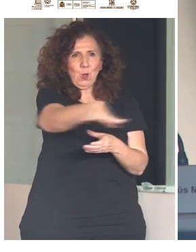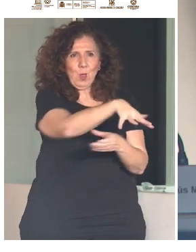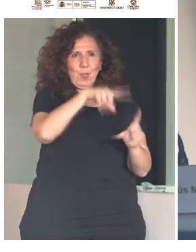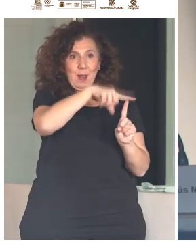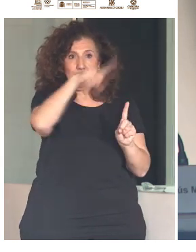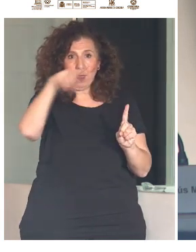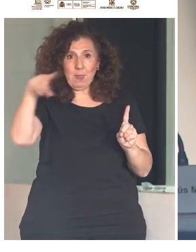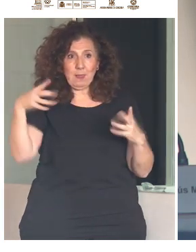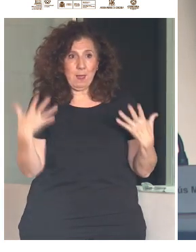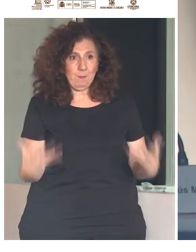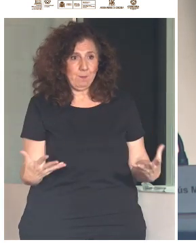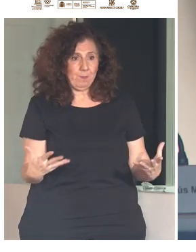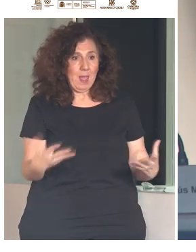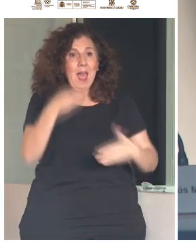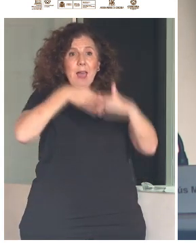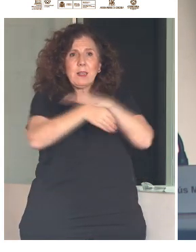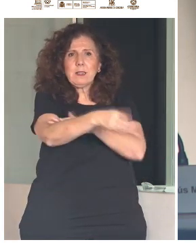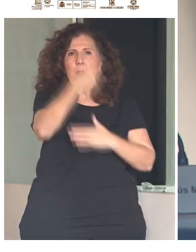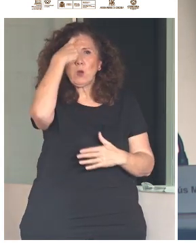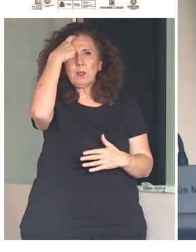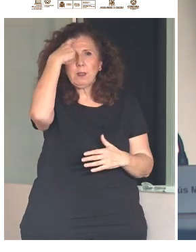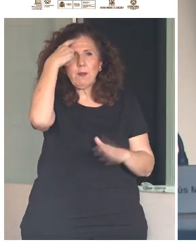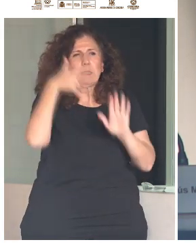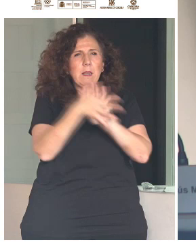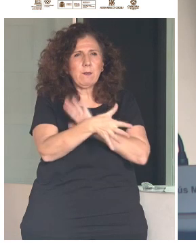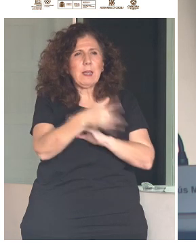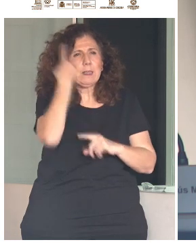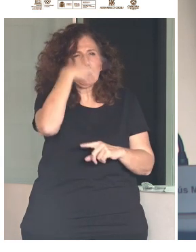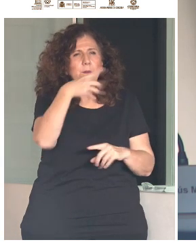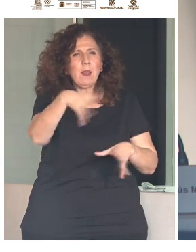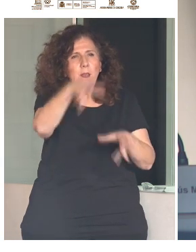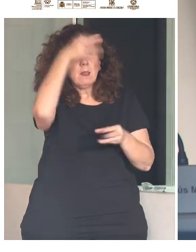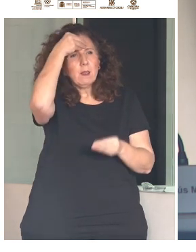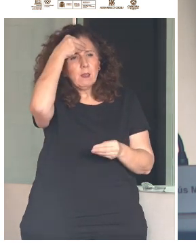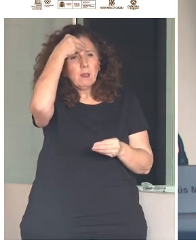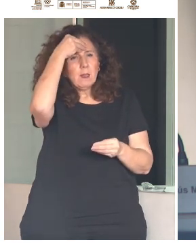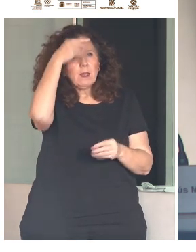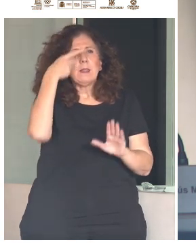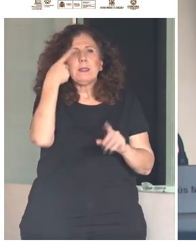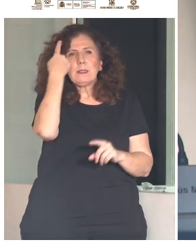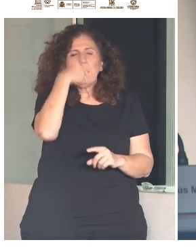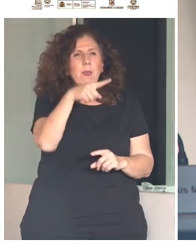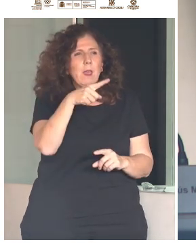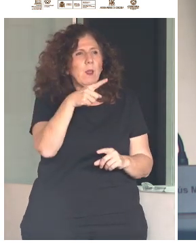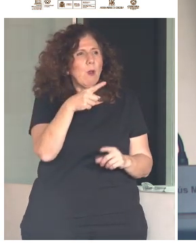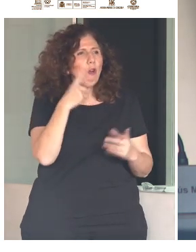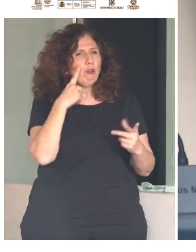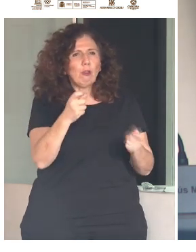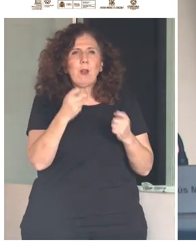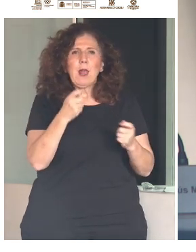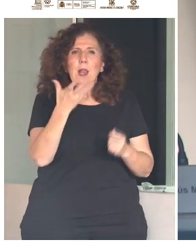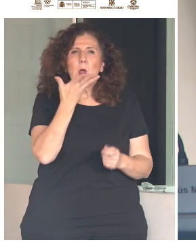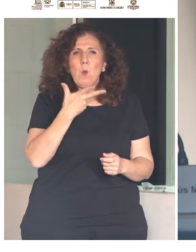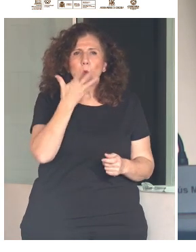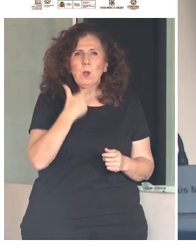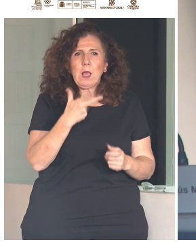el derecho a comprender la información que nos proporciona el entorno, a dominar la comunicación que mantenemos con él y